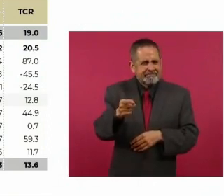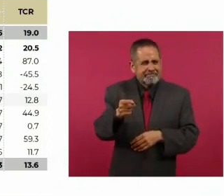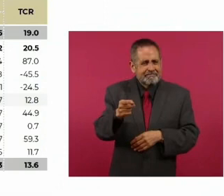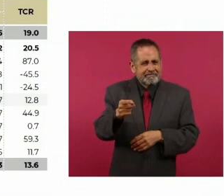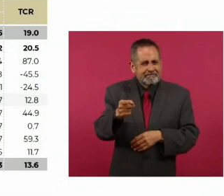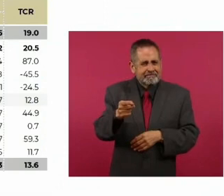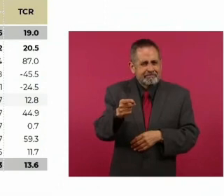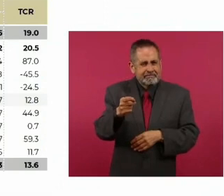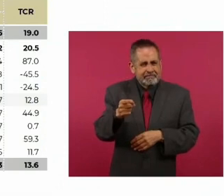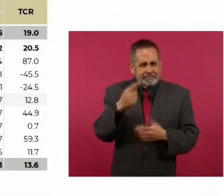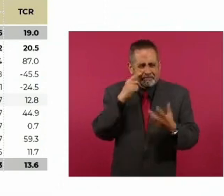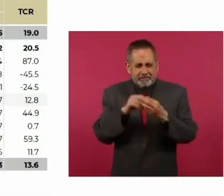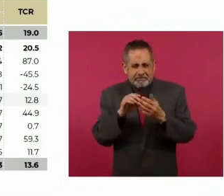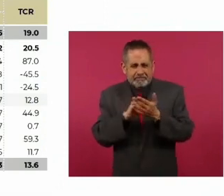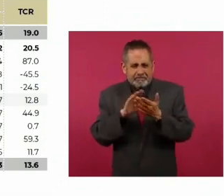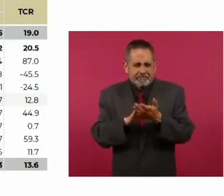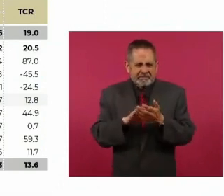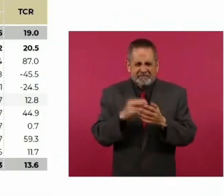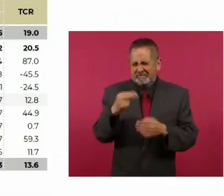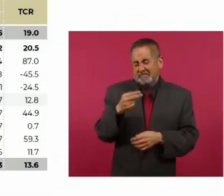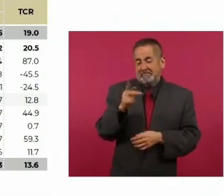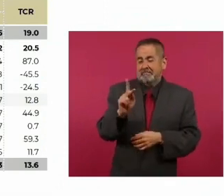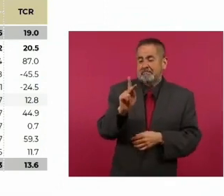así las pintas y las repintas